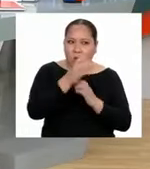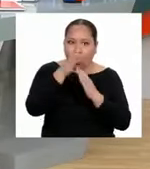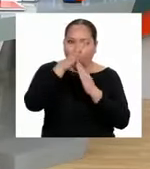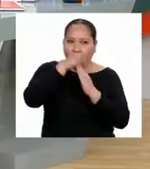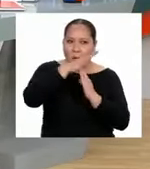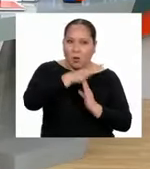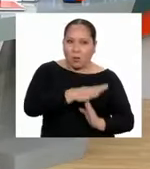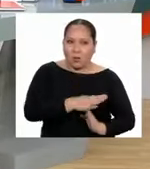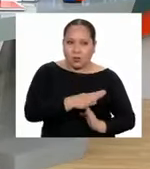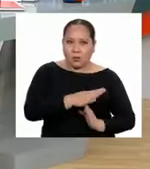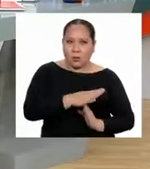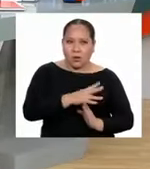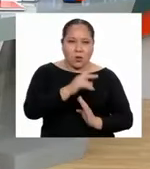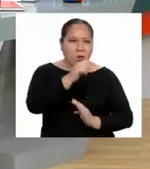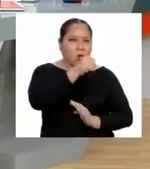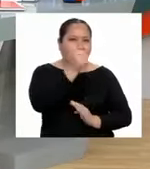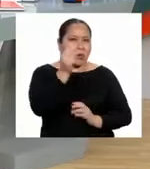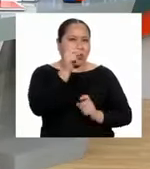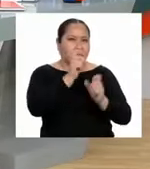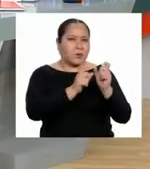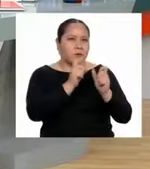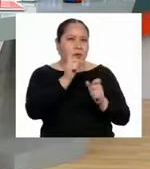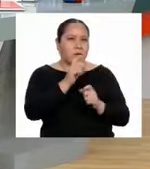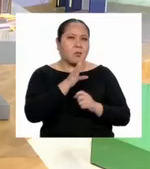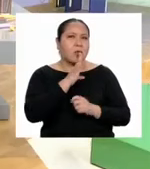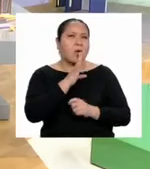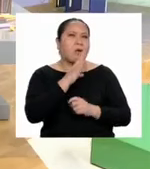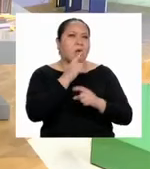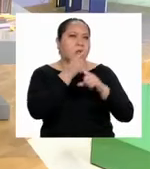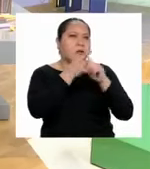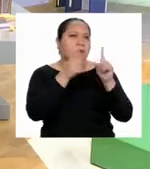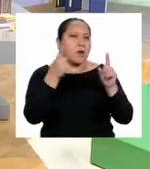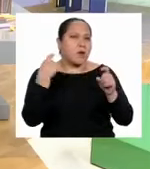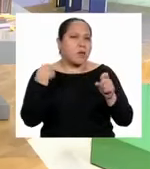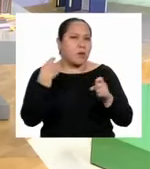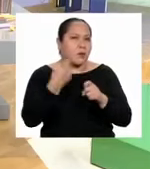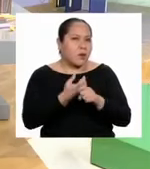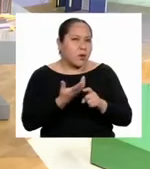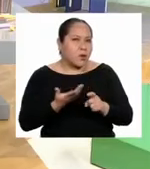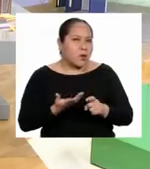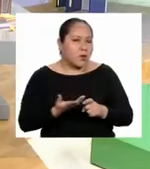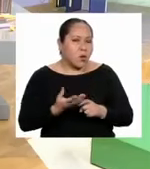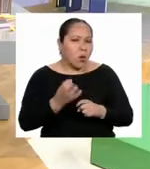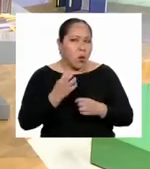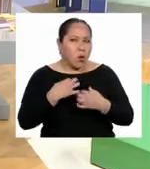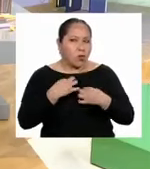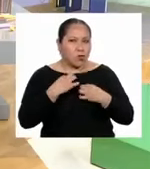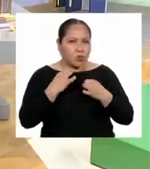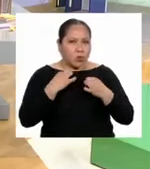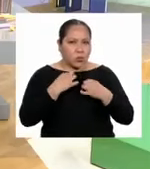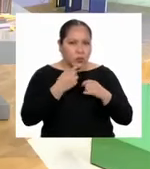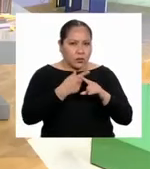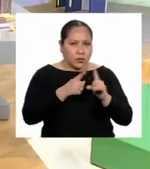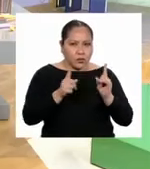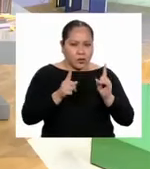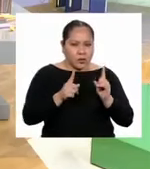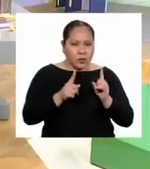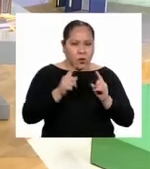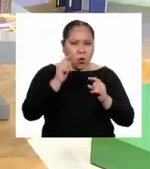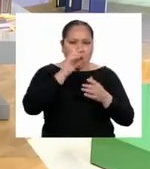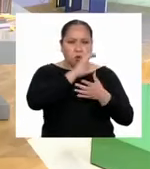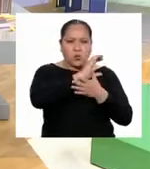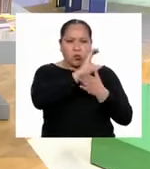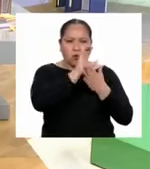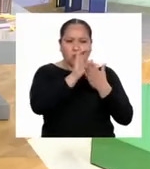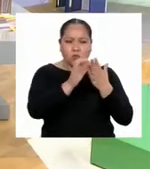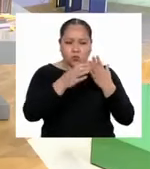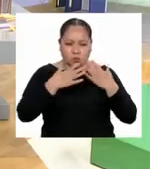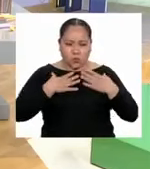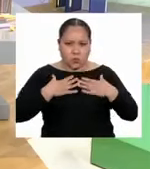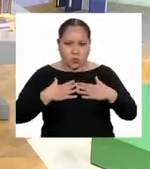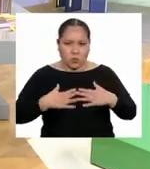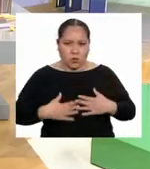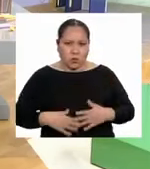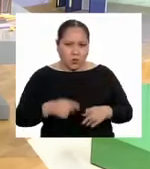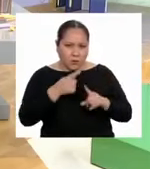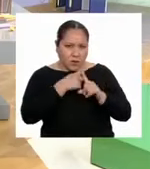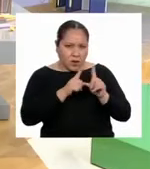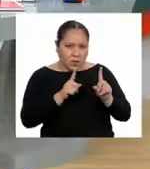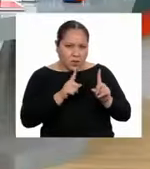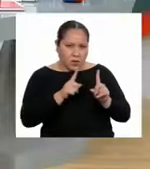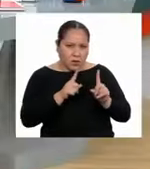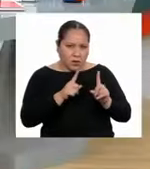persona porque habla distinto al castellano? ¿O se viste de manera distinta? ¿O tiene una característica física determinada?